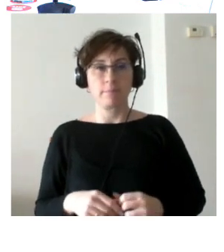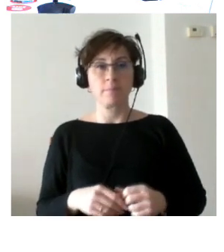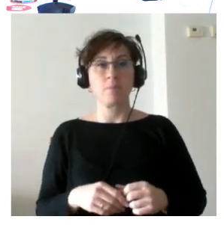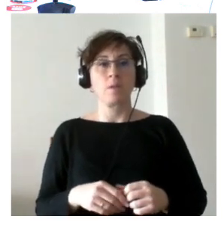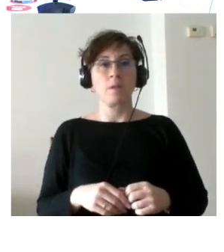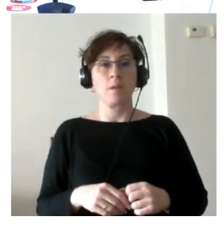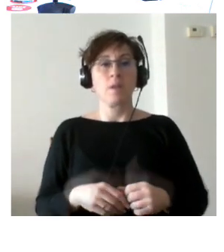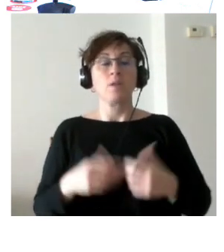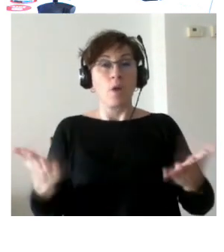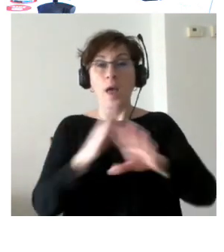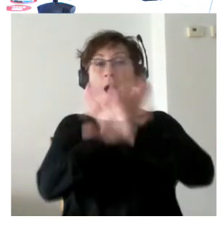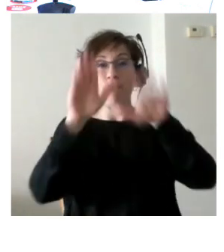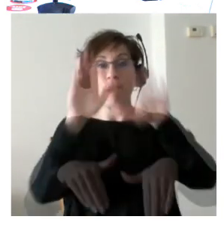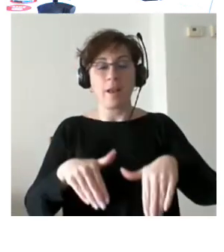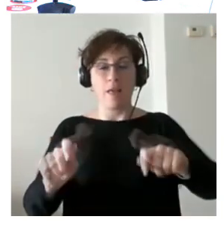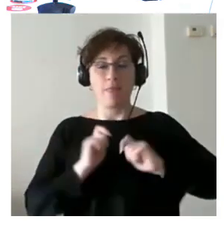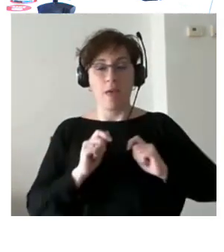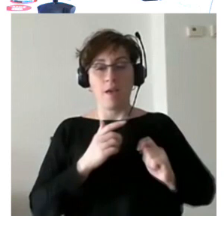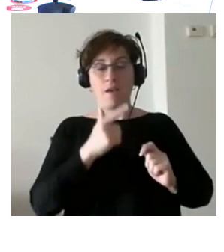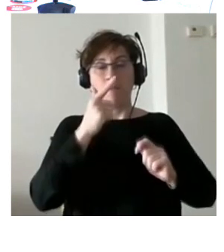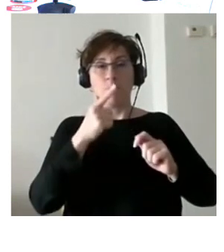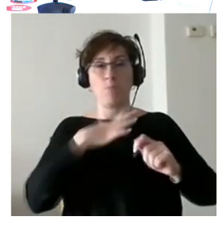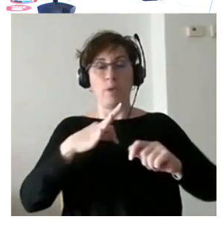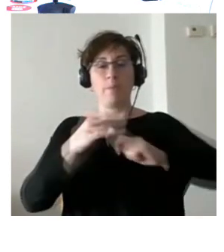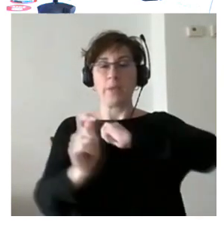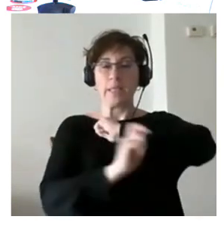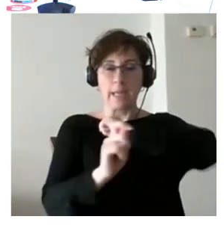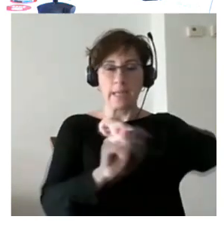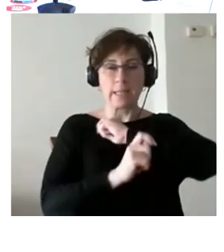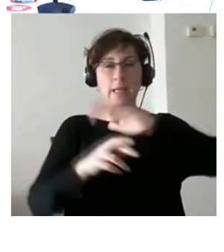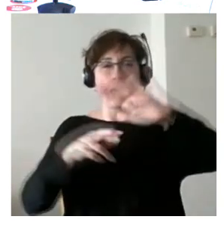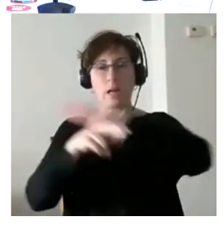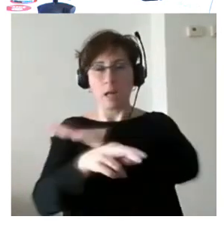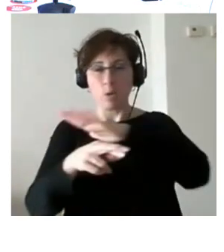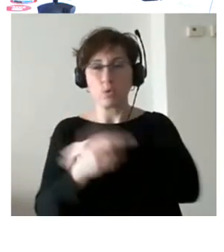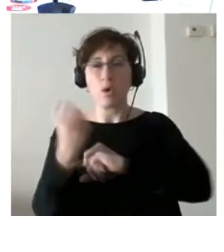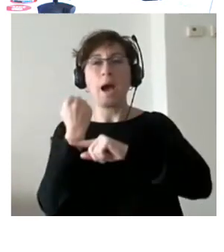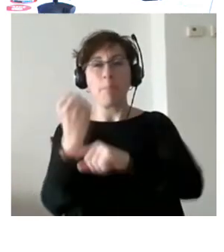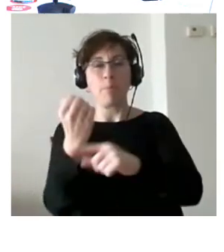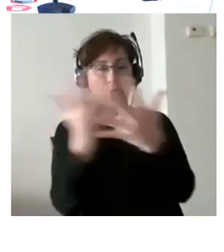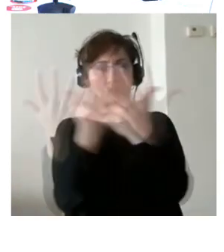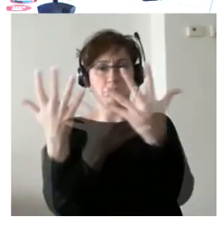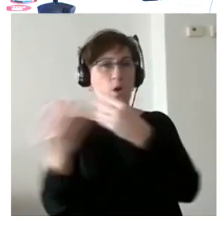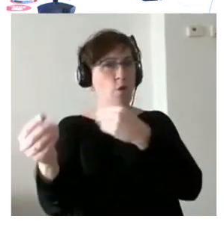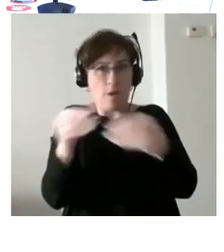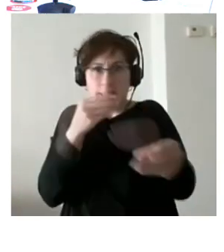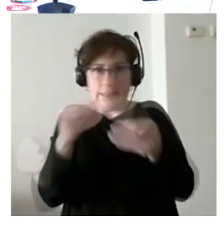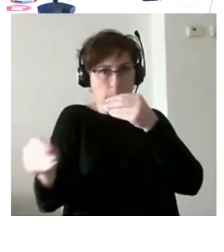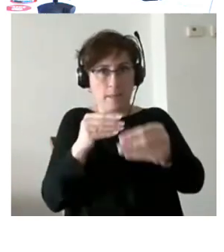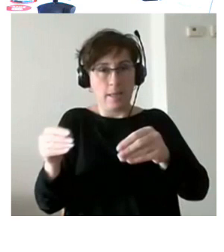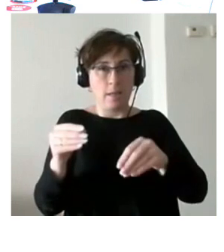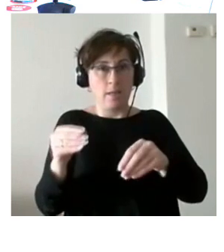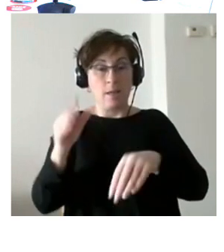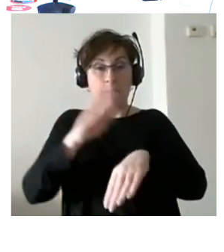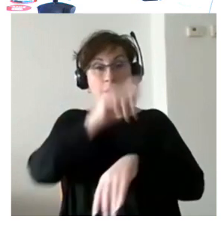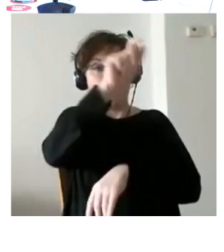combinación muy flexible de estrategias de recursos y de diferentes apoyos para posibilitar que gente que tiene